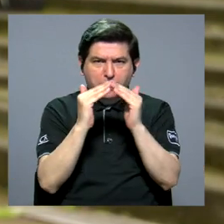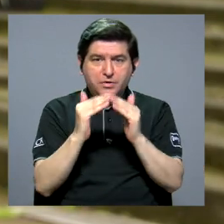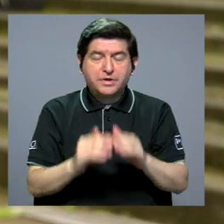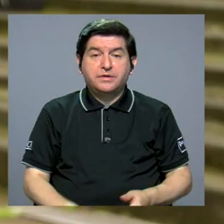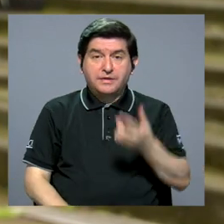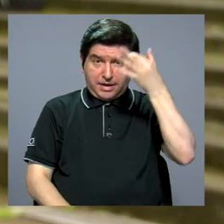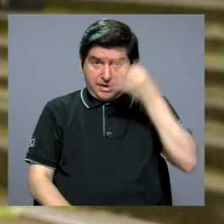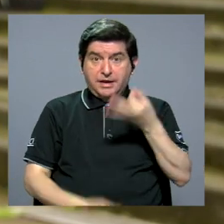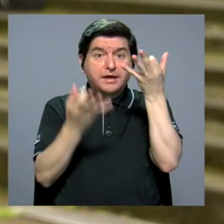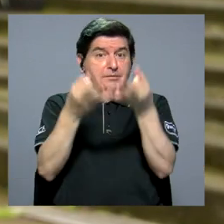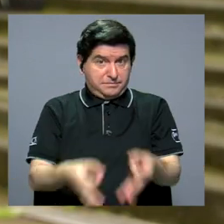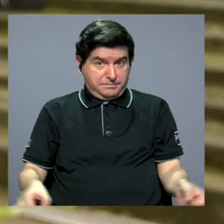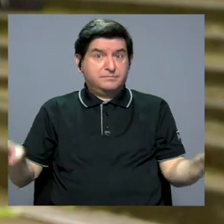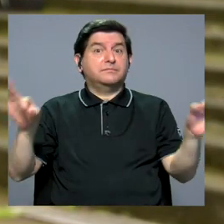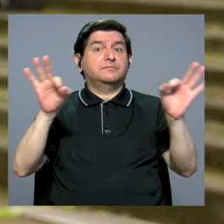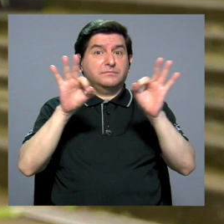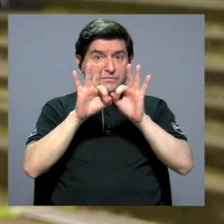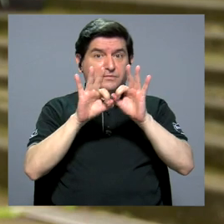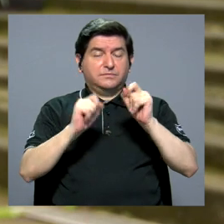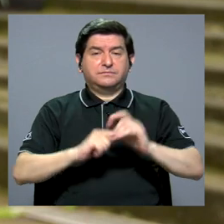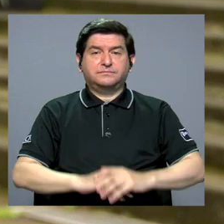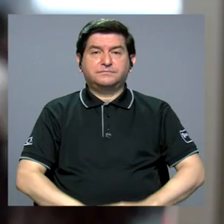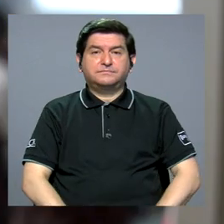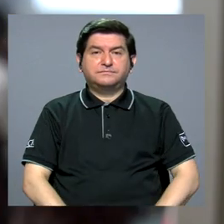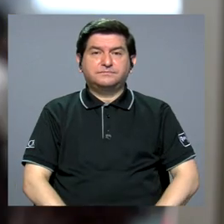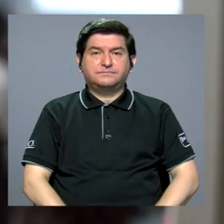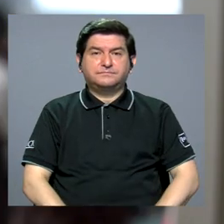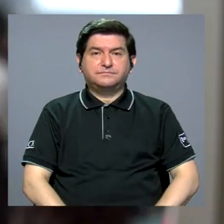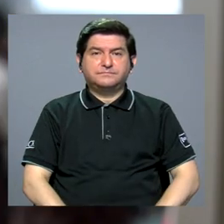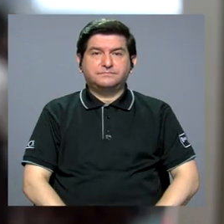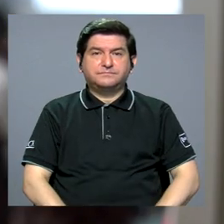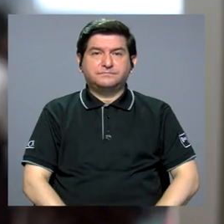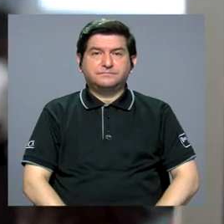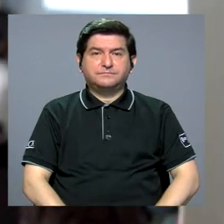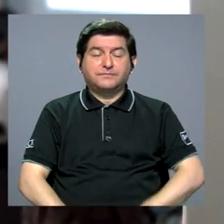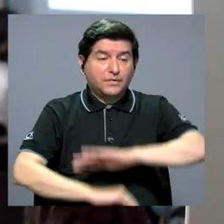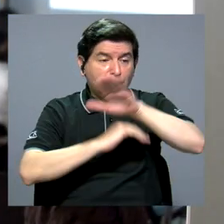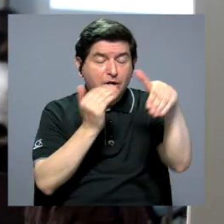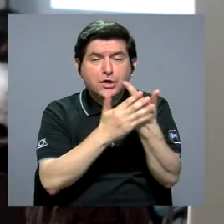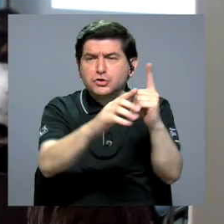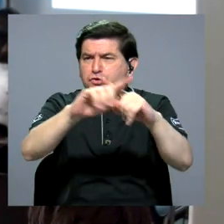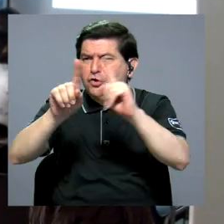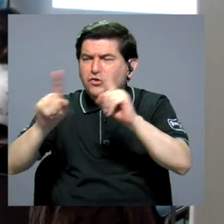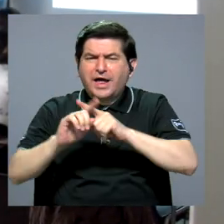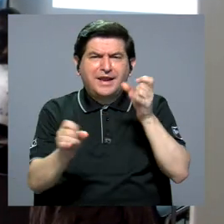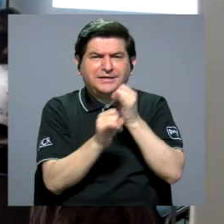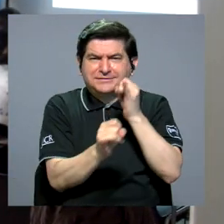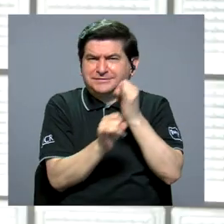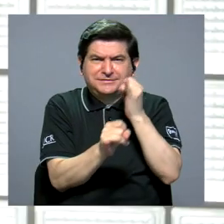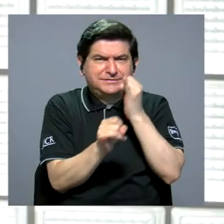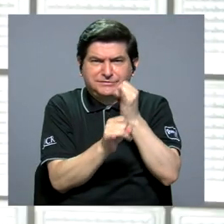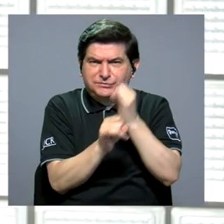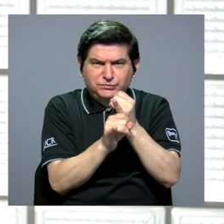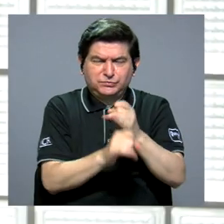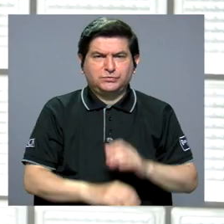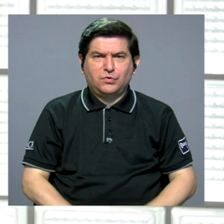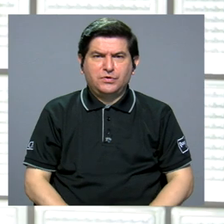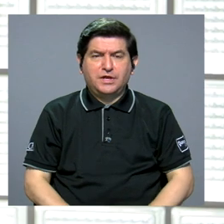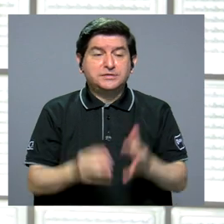comunidad, que nos parece que es fundamental. Poder que todas las diferentes instituciones